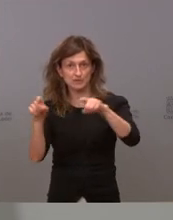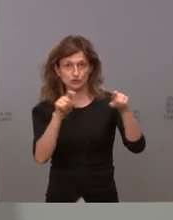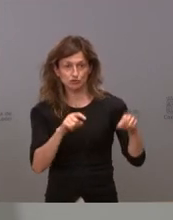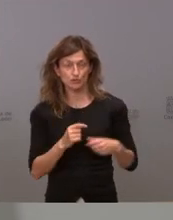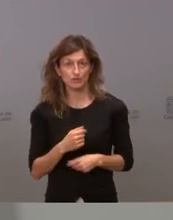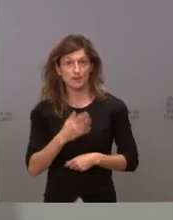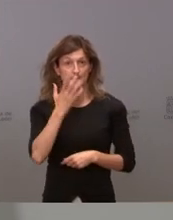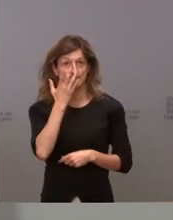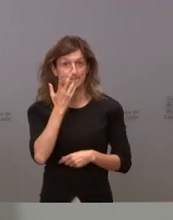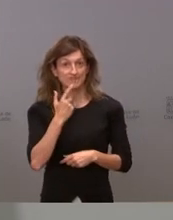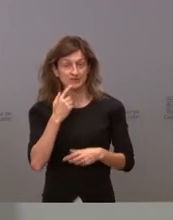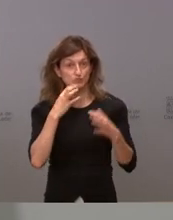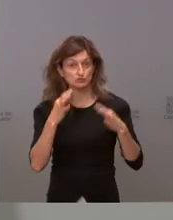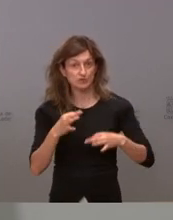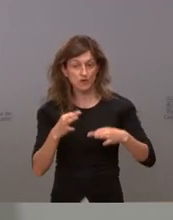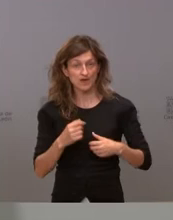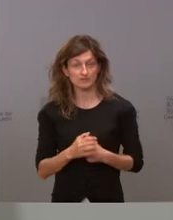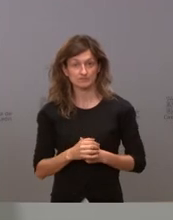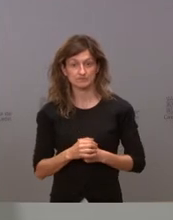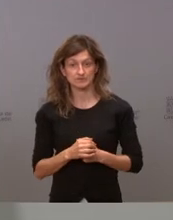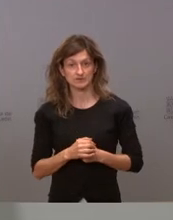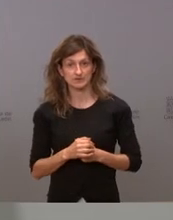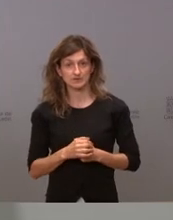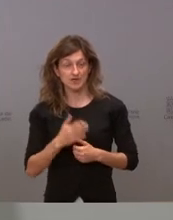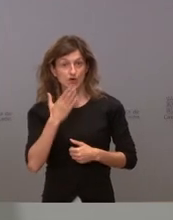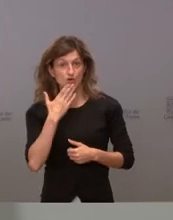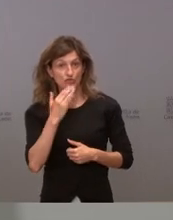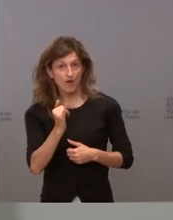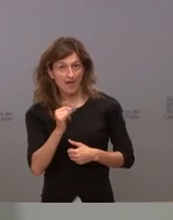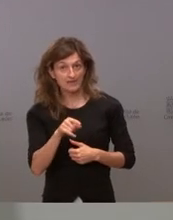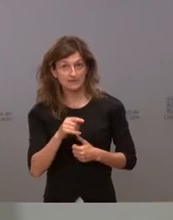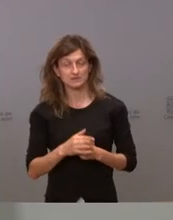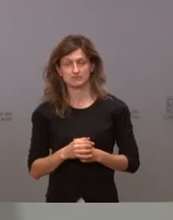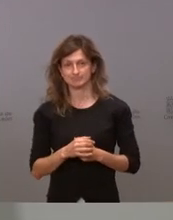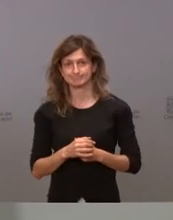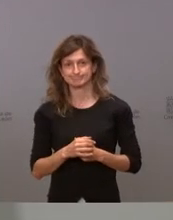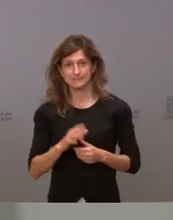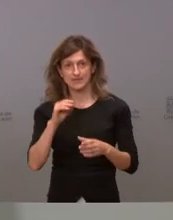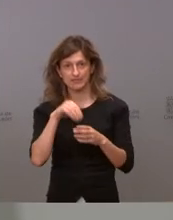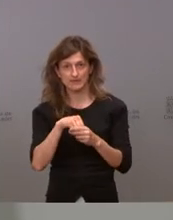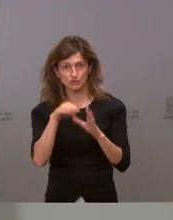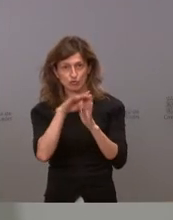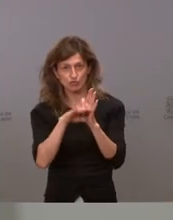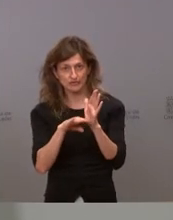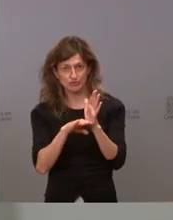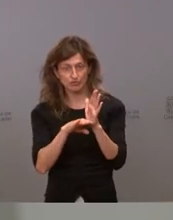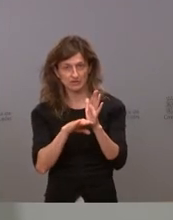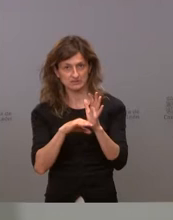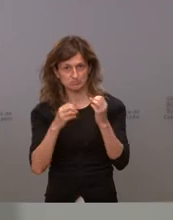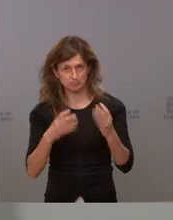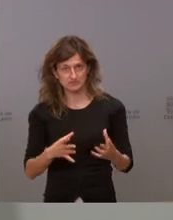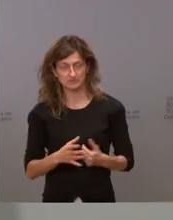preferimos asegurarnos que lo que se realiza de ocio se realiza dentro de las condiciones que nosotros